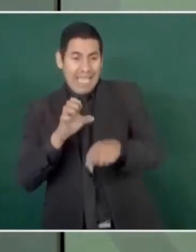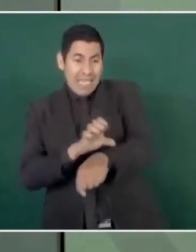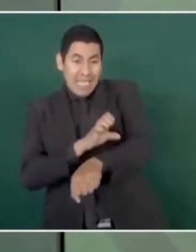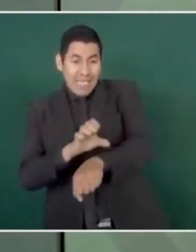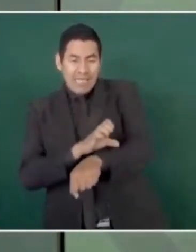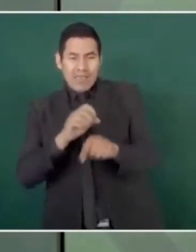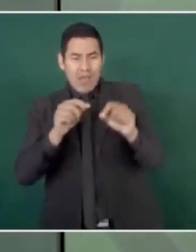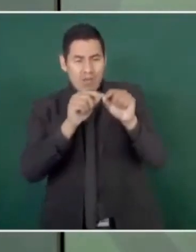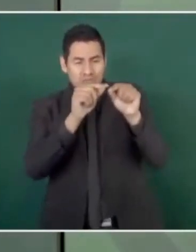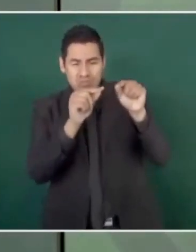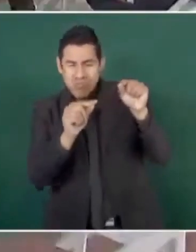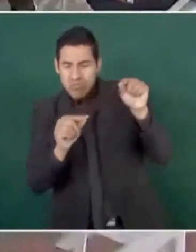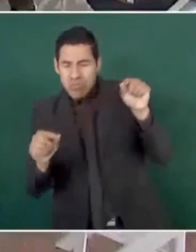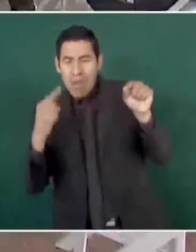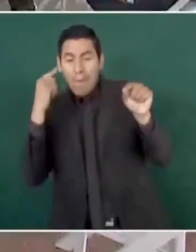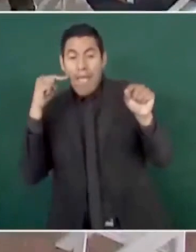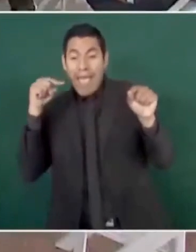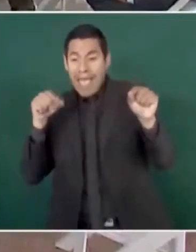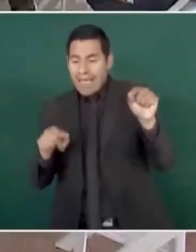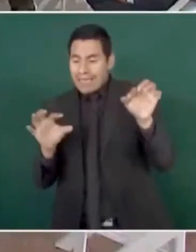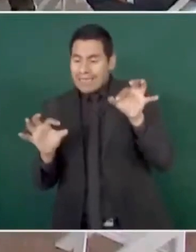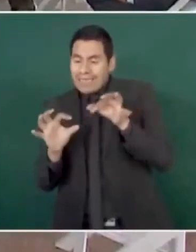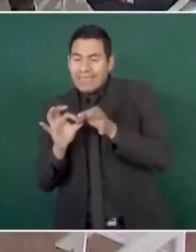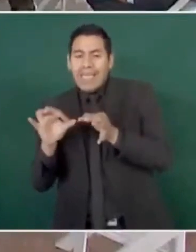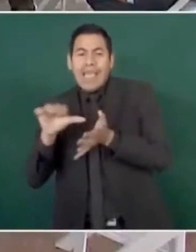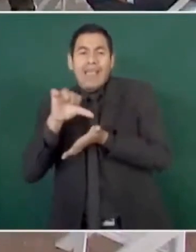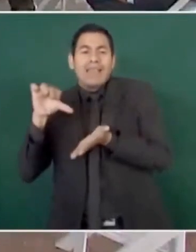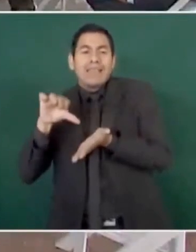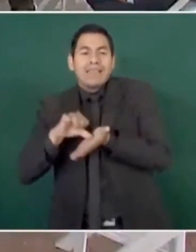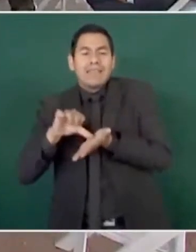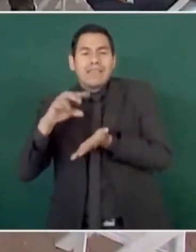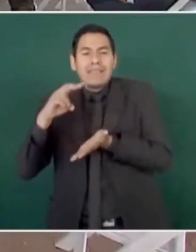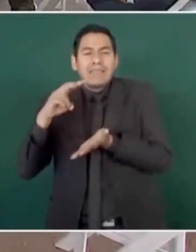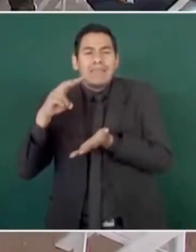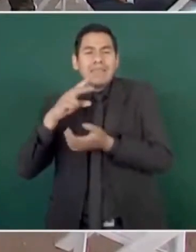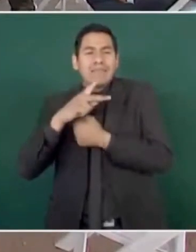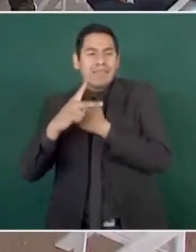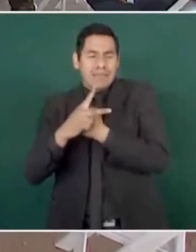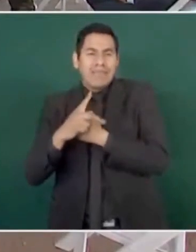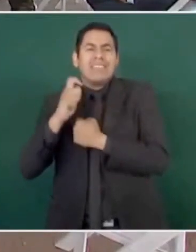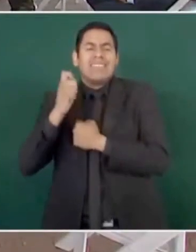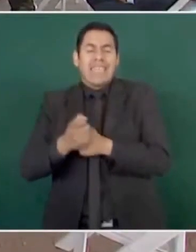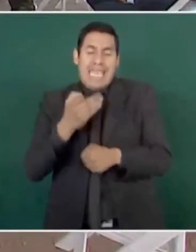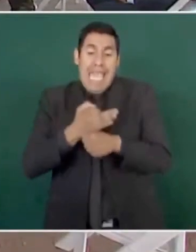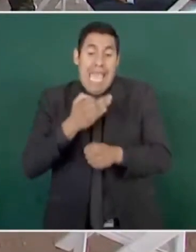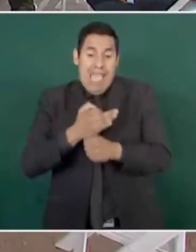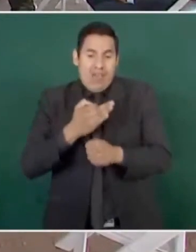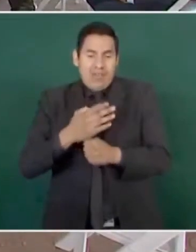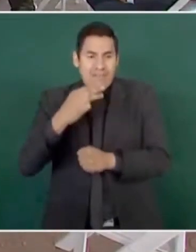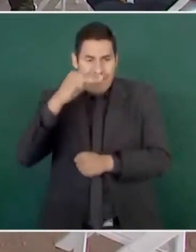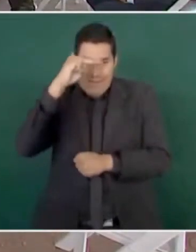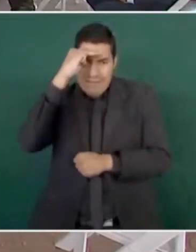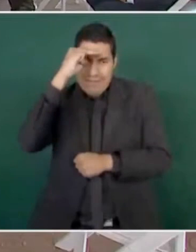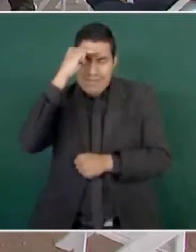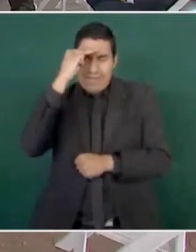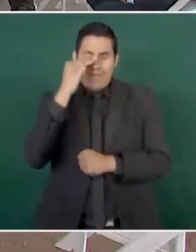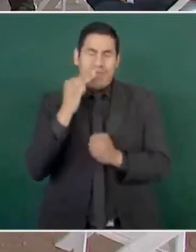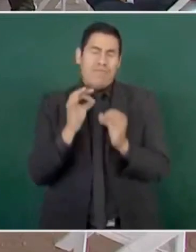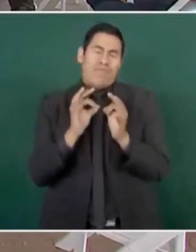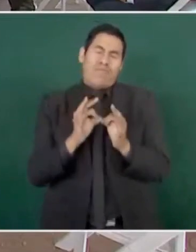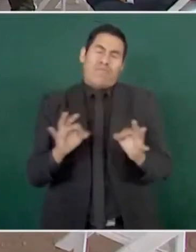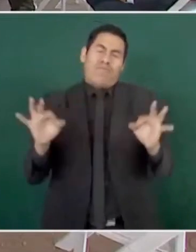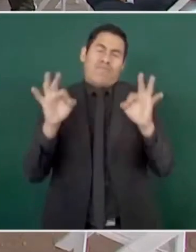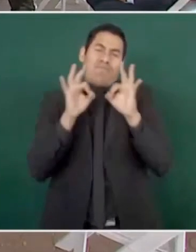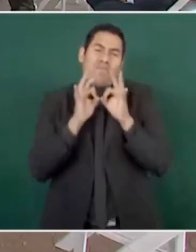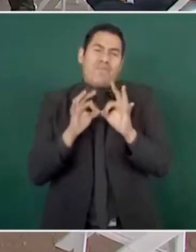el centro del país. O sea, Mexicali se está convirtiendo en un centro muy importante de